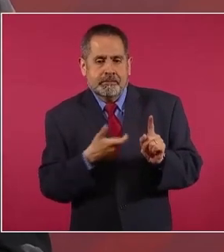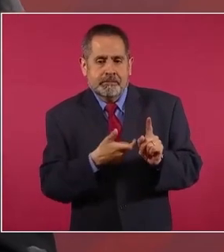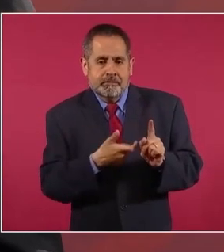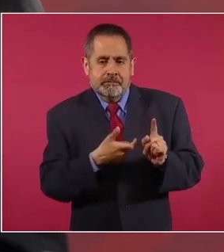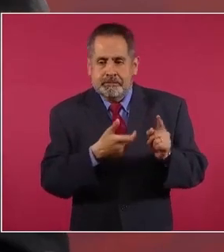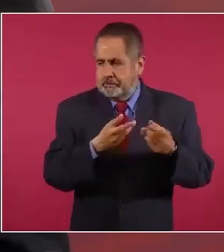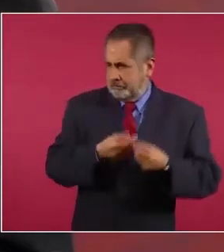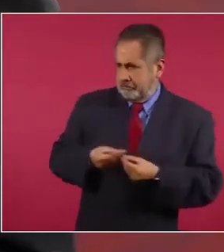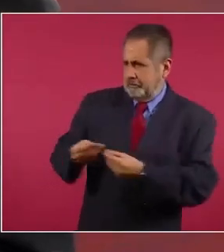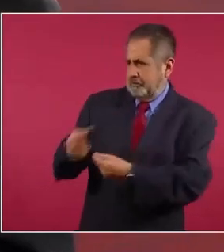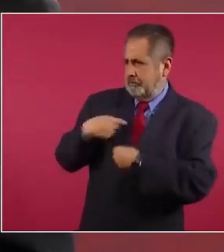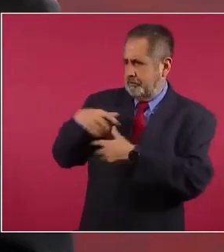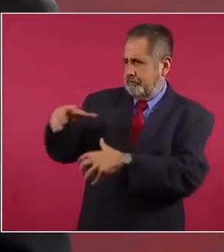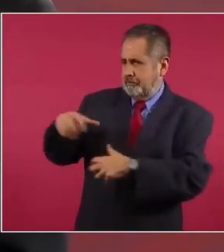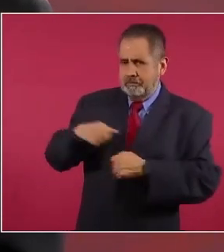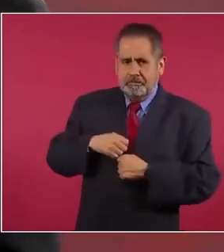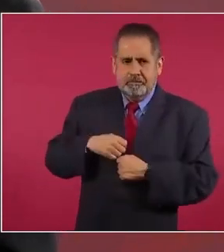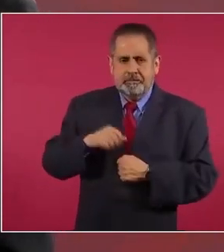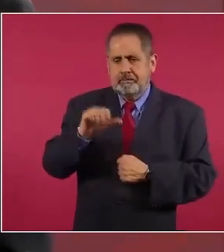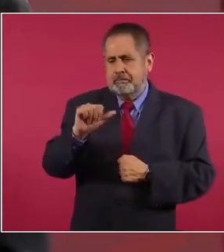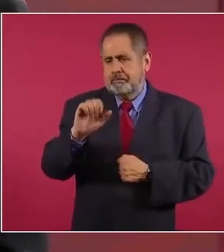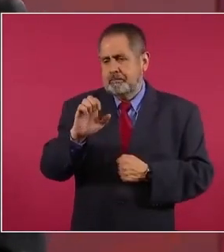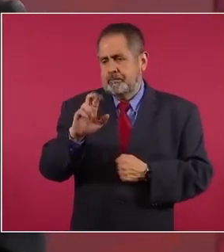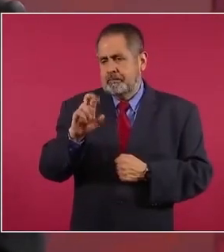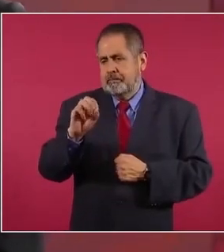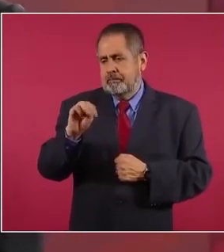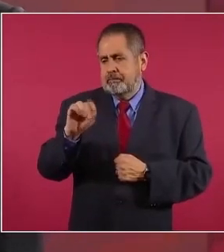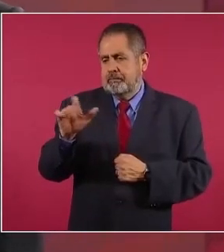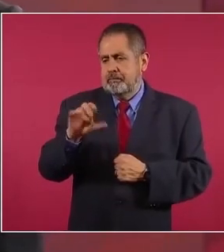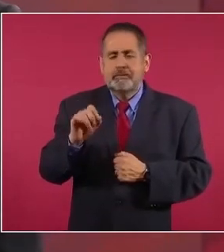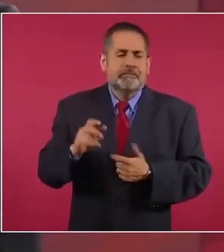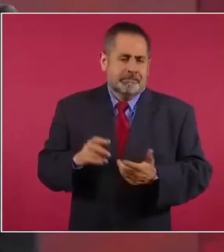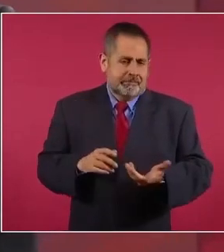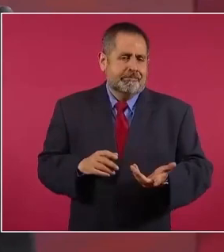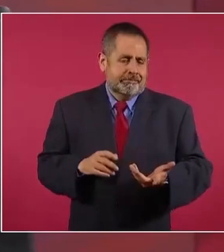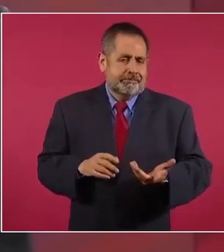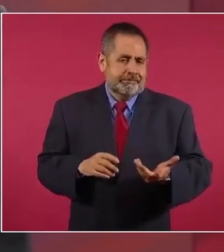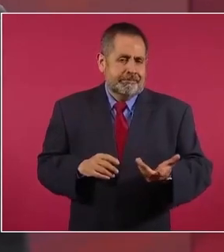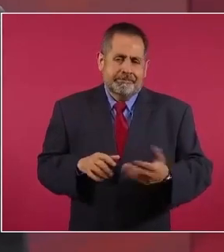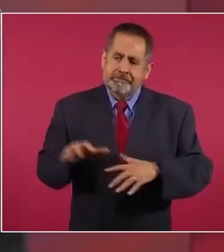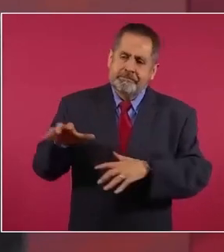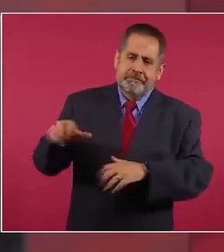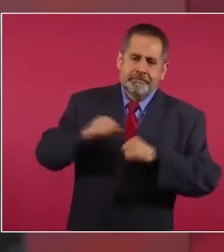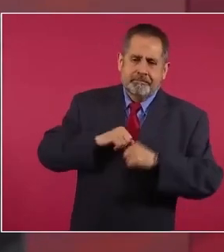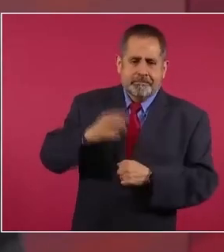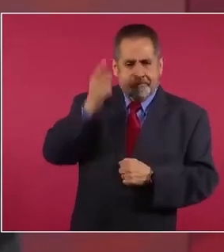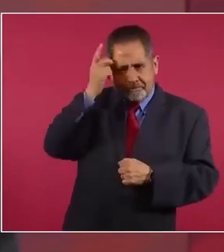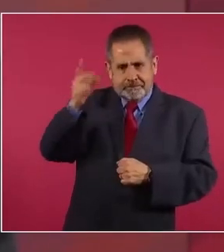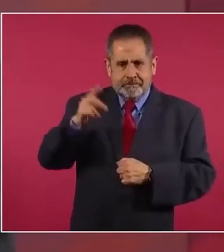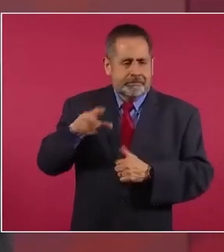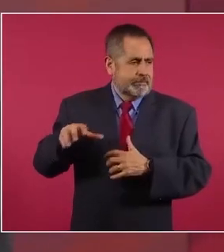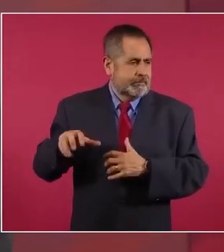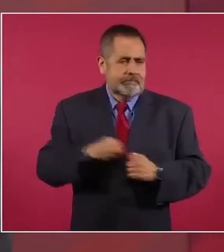y son los que se adueñan de Ario México